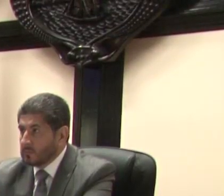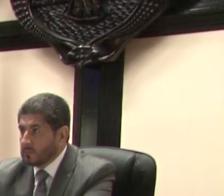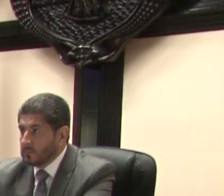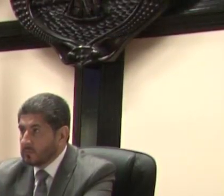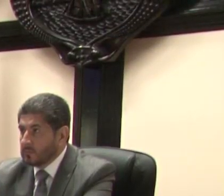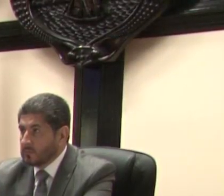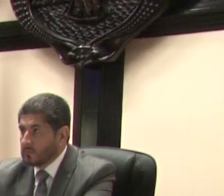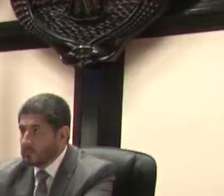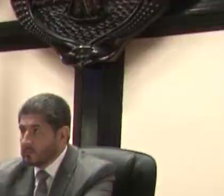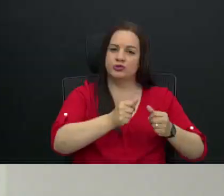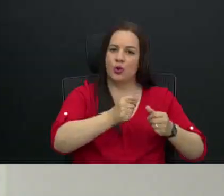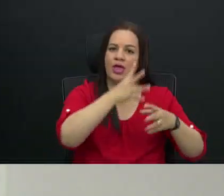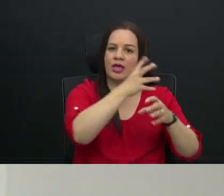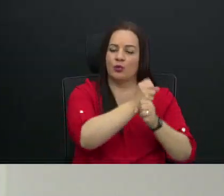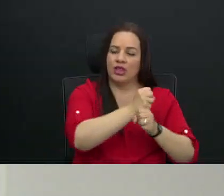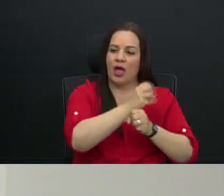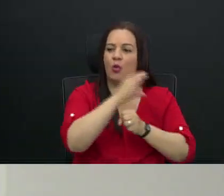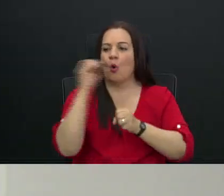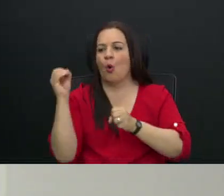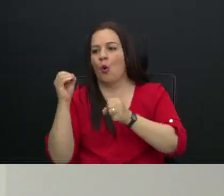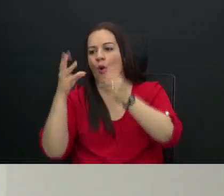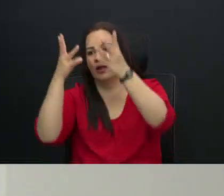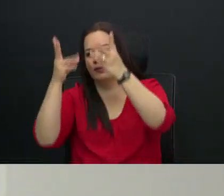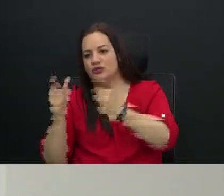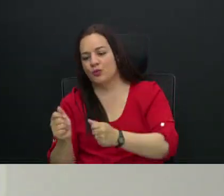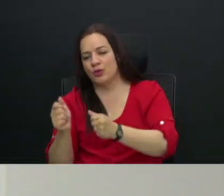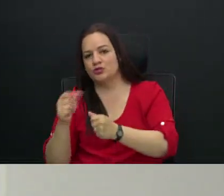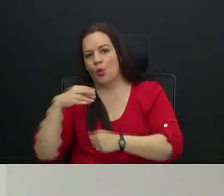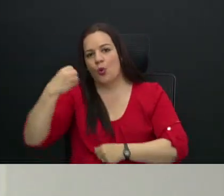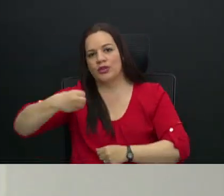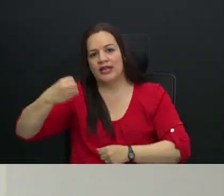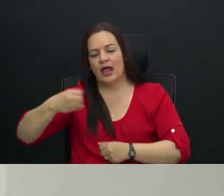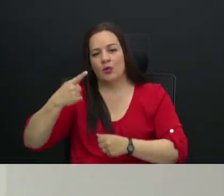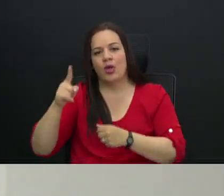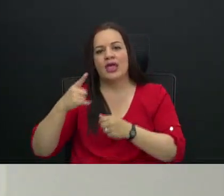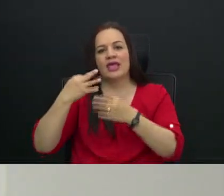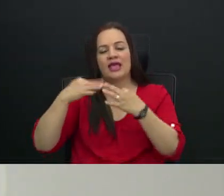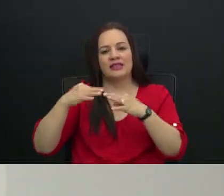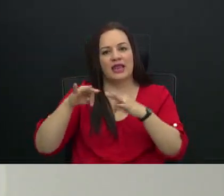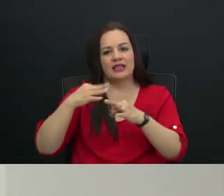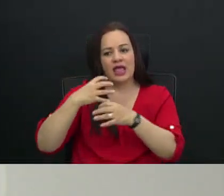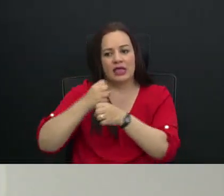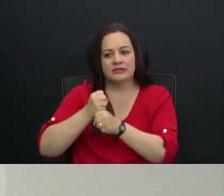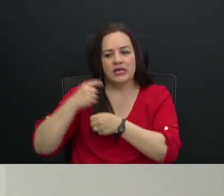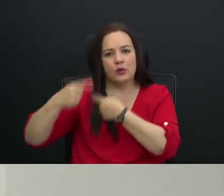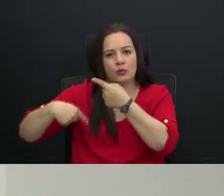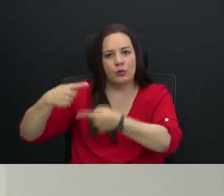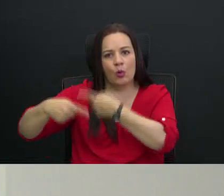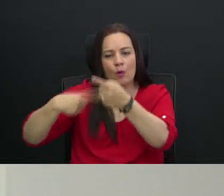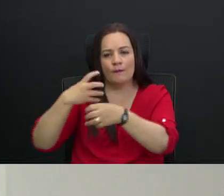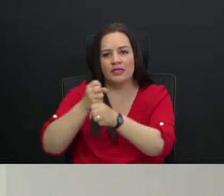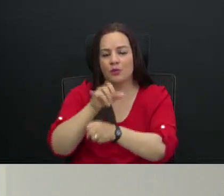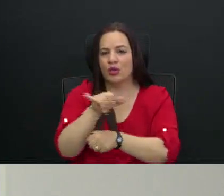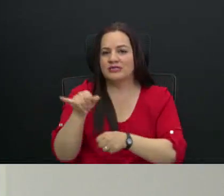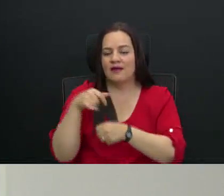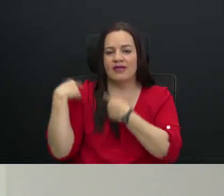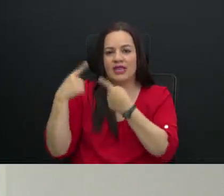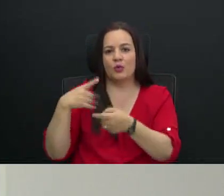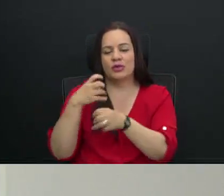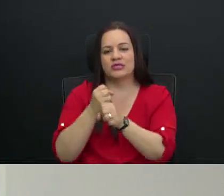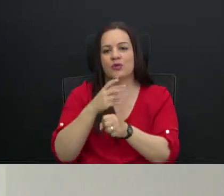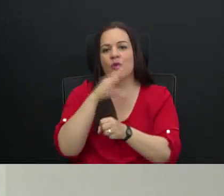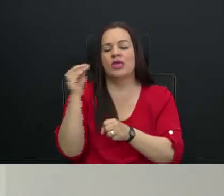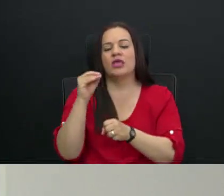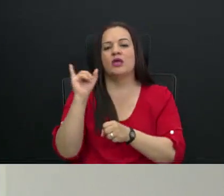no se hizo esperar. Pedro Muñoz, de la Unidad Social Cristiana, manifestó su descontento con la noticia y le pidió al jerarca